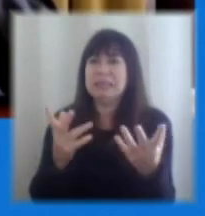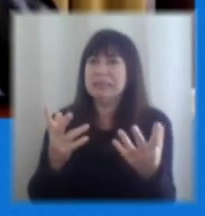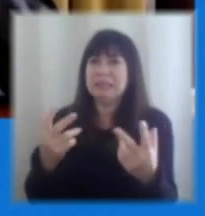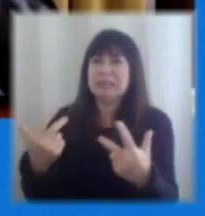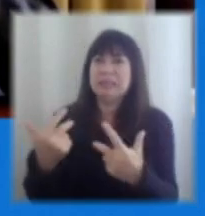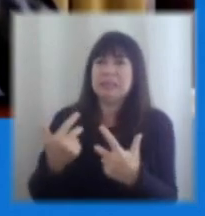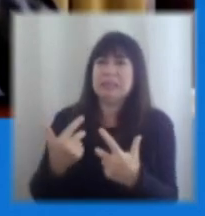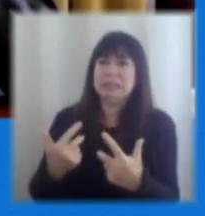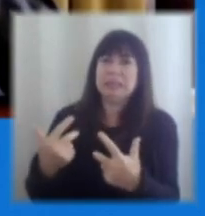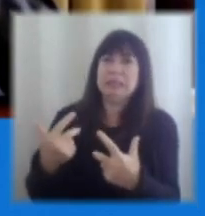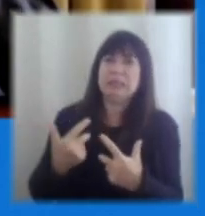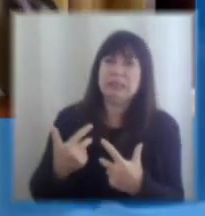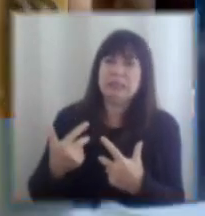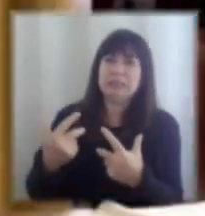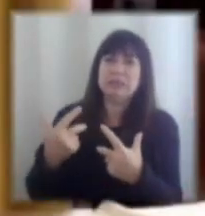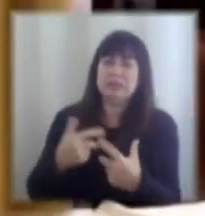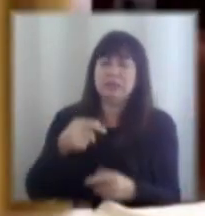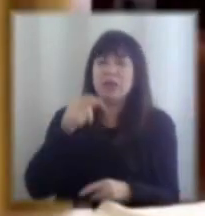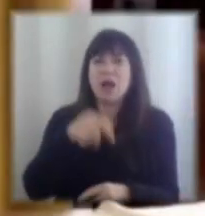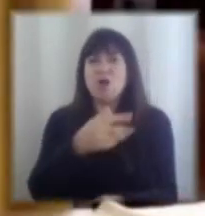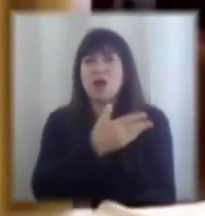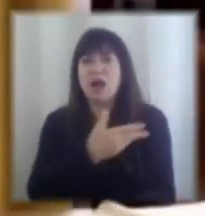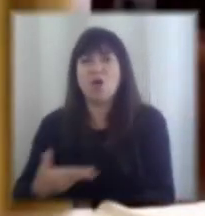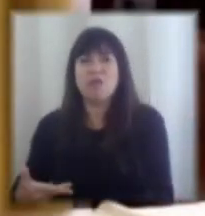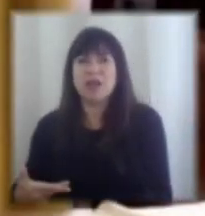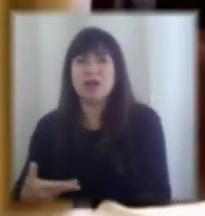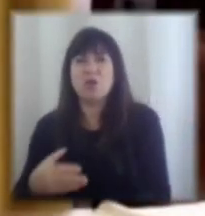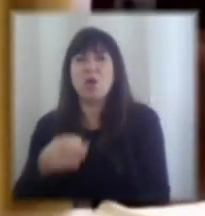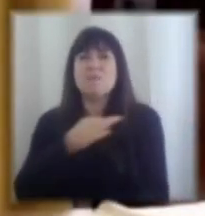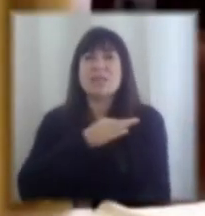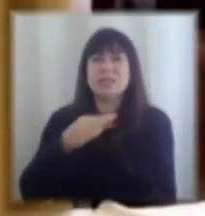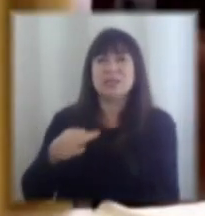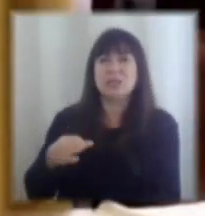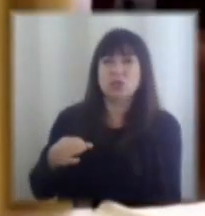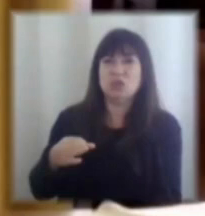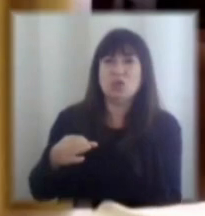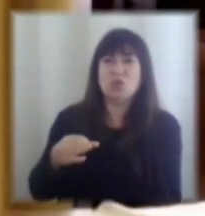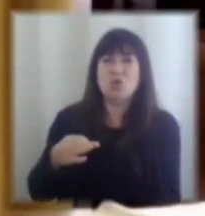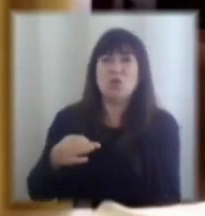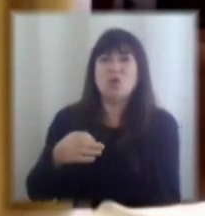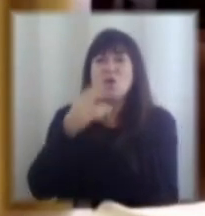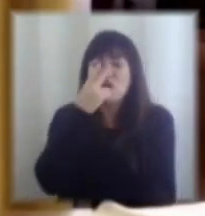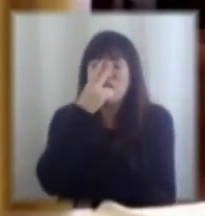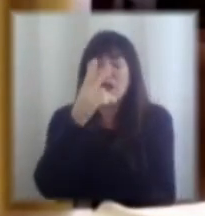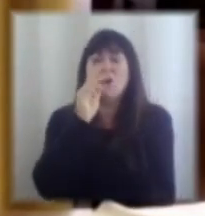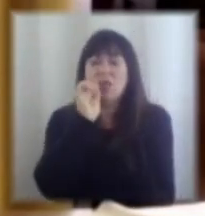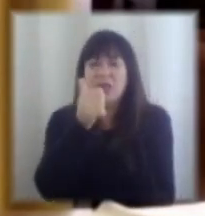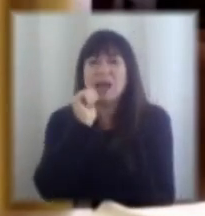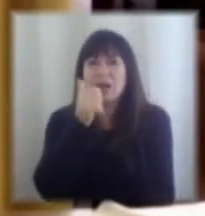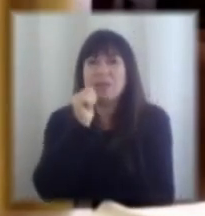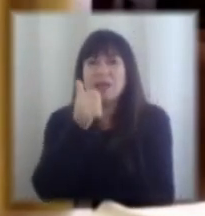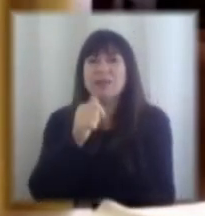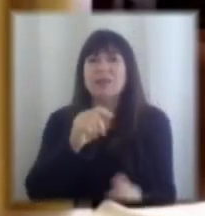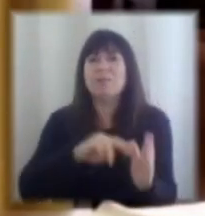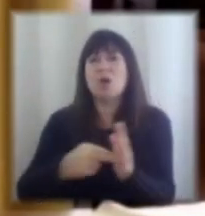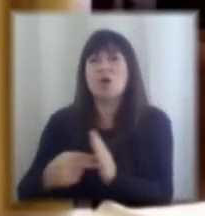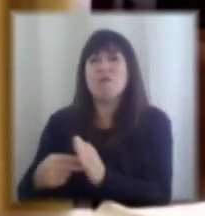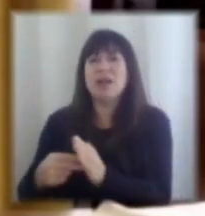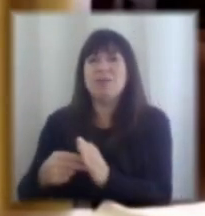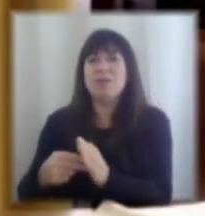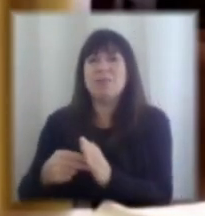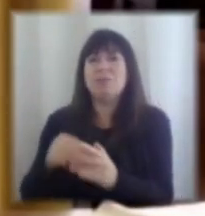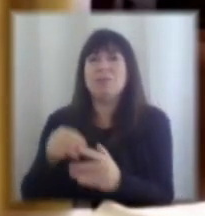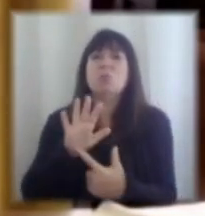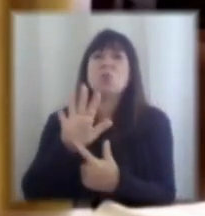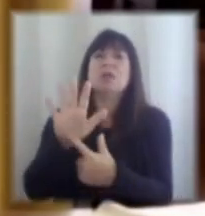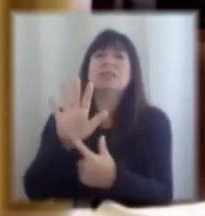y ahora estando en el gobierno como ministro o sea lo veo a diario y esta crisis muestra más que nunca